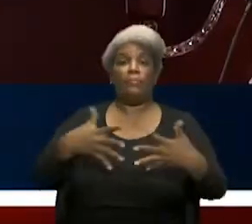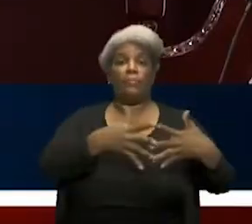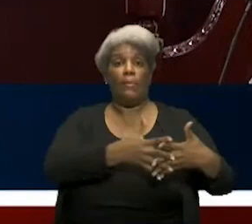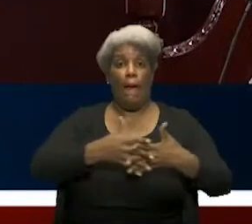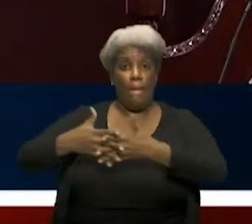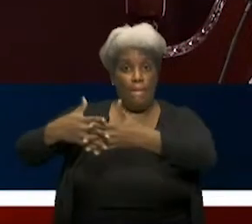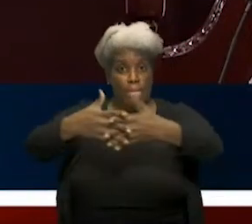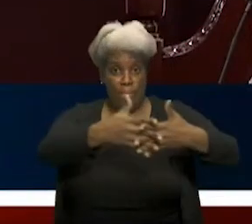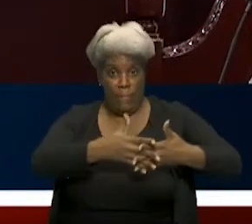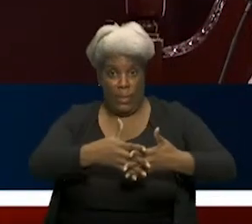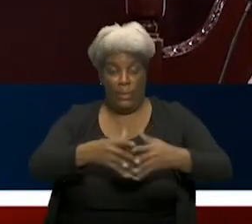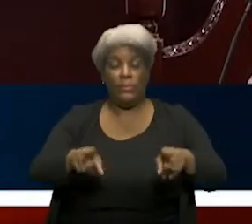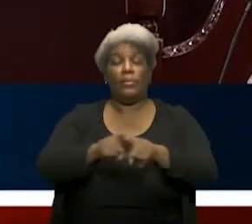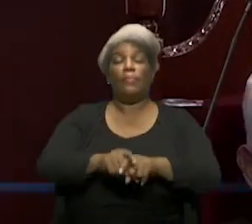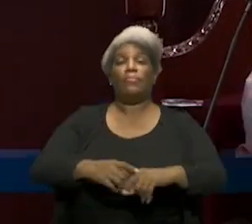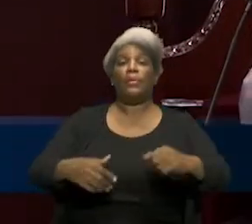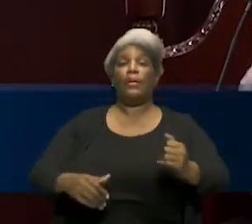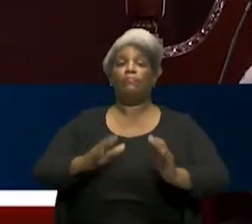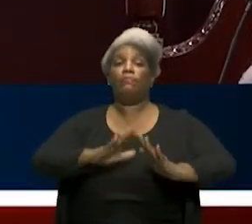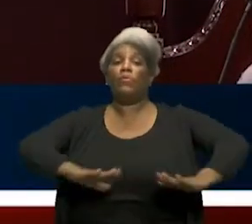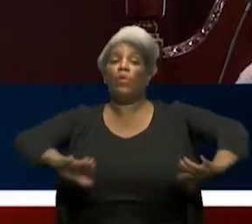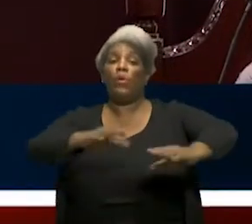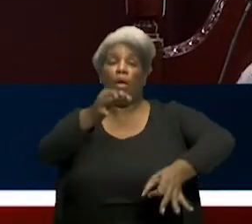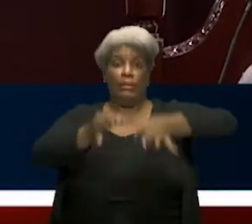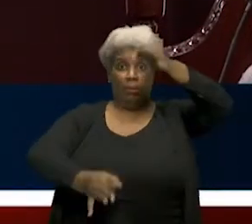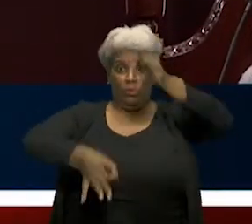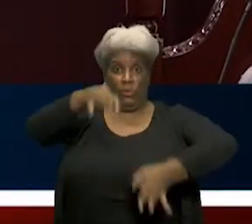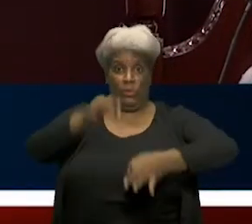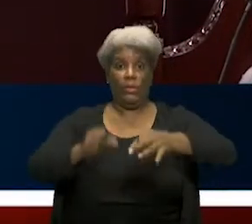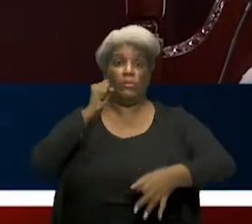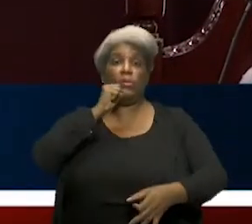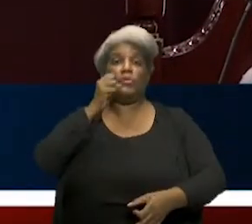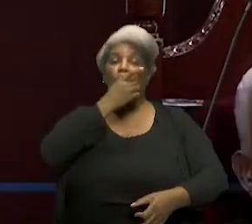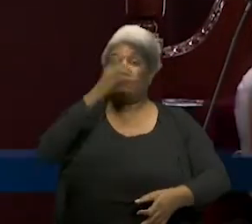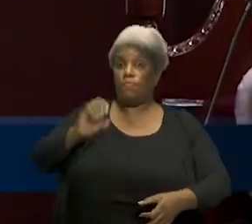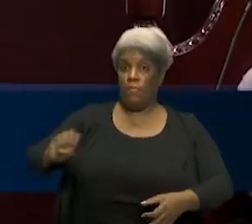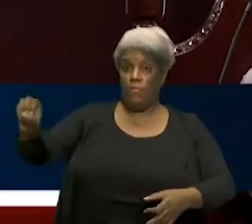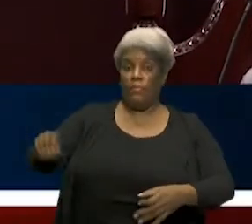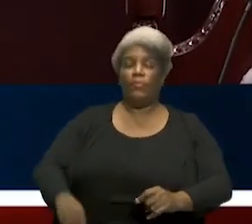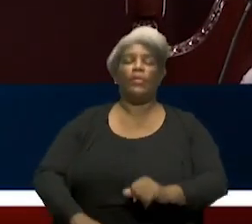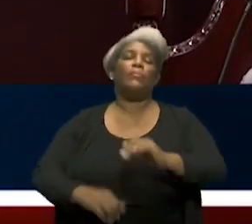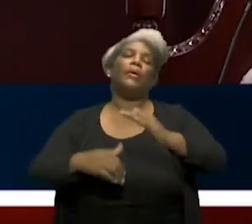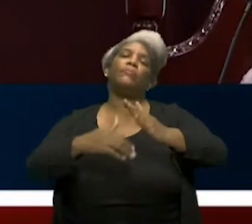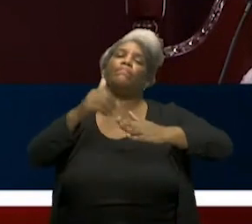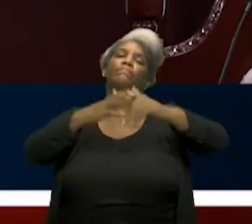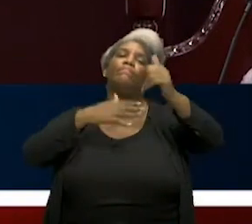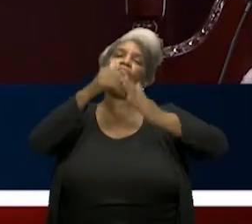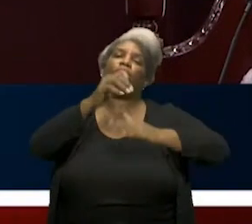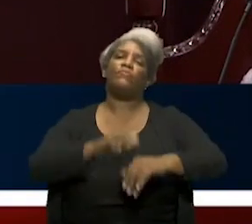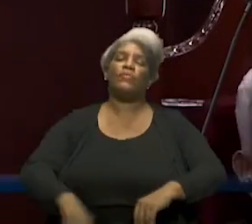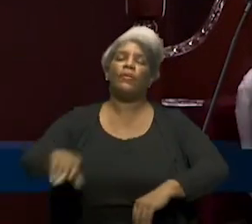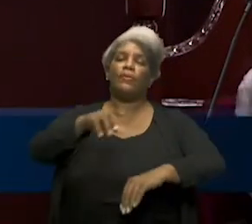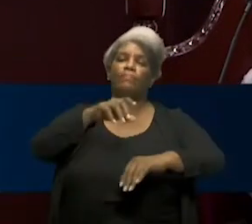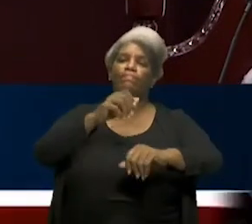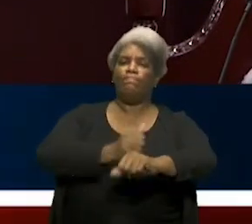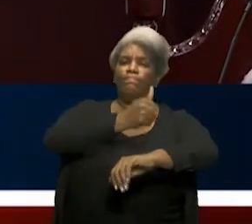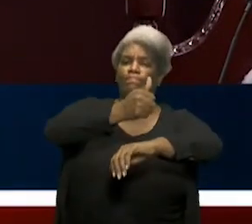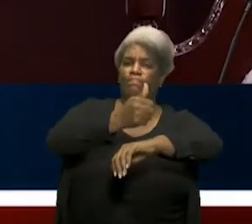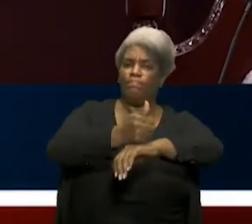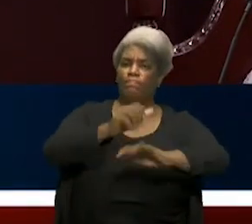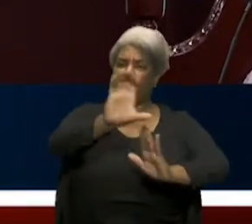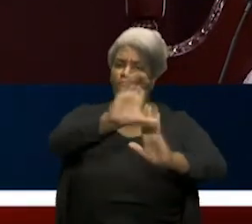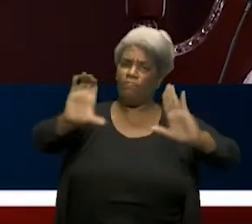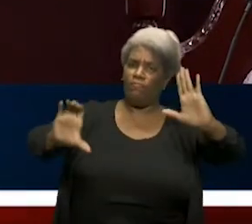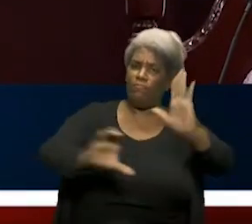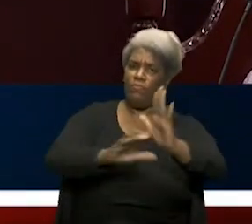el Palacio de Justicia de Santo Domingo Este, el edificio del Tribunal Constitucional, la reconstrucción de la carretera Vallaguana-El Puerto